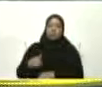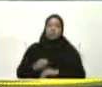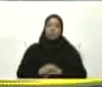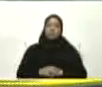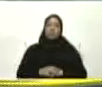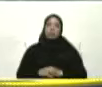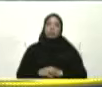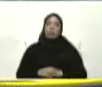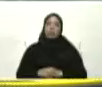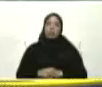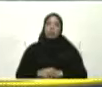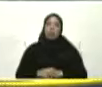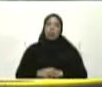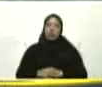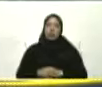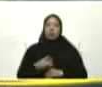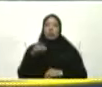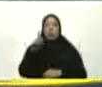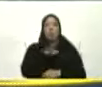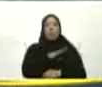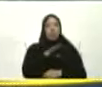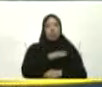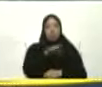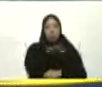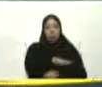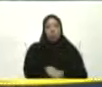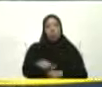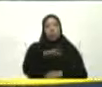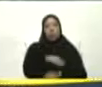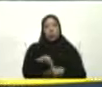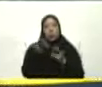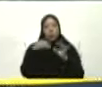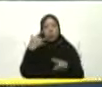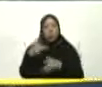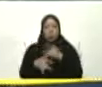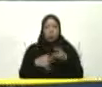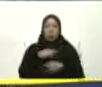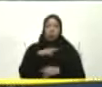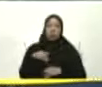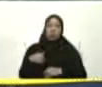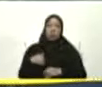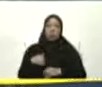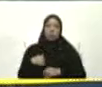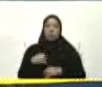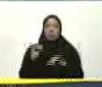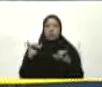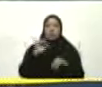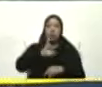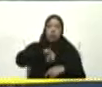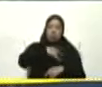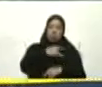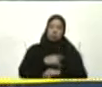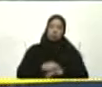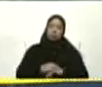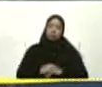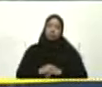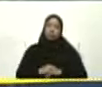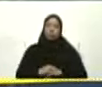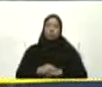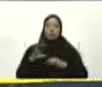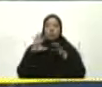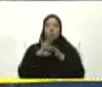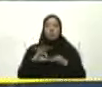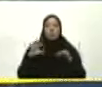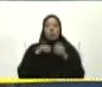Peregrinos En nuestro propio espacio Hemos sido peregrinos En la misma universidad Hemos contado